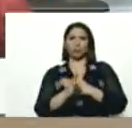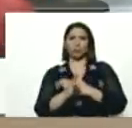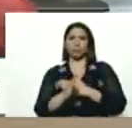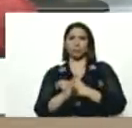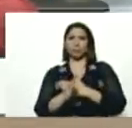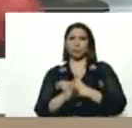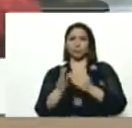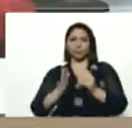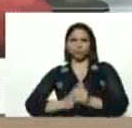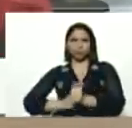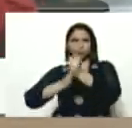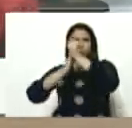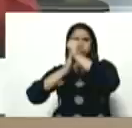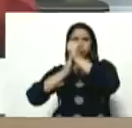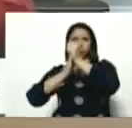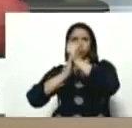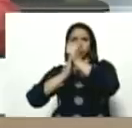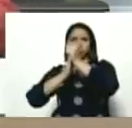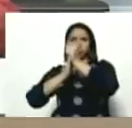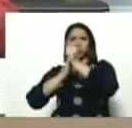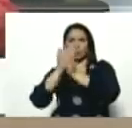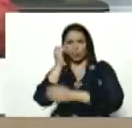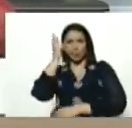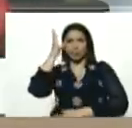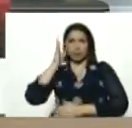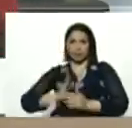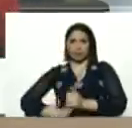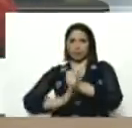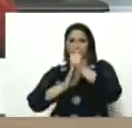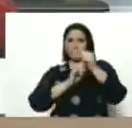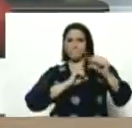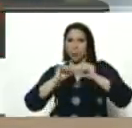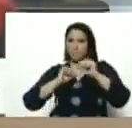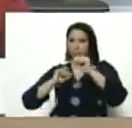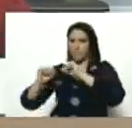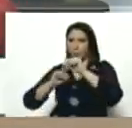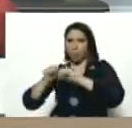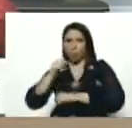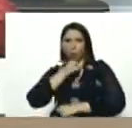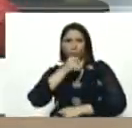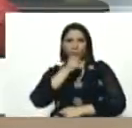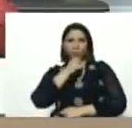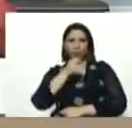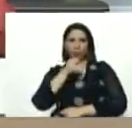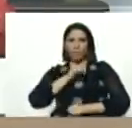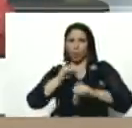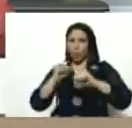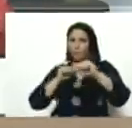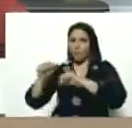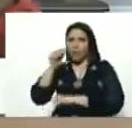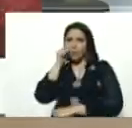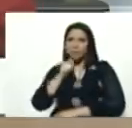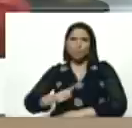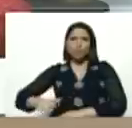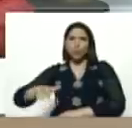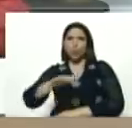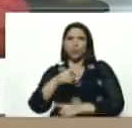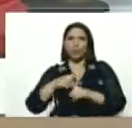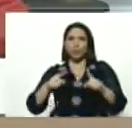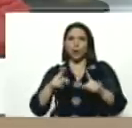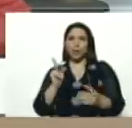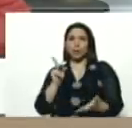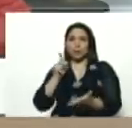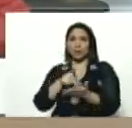y liderazgo, capacidad de liderazgo, de mover la opinión, de mover las masas, para llegar a la